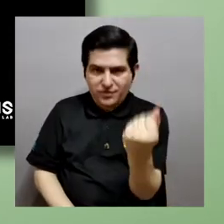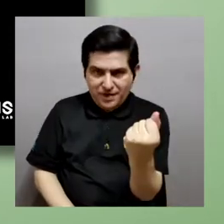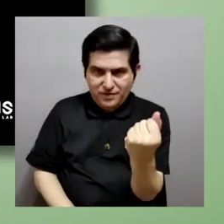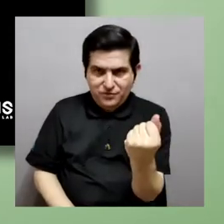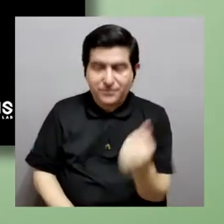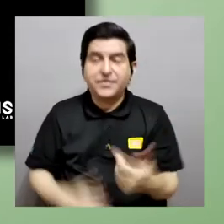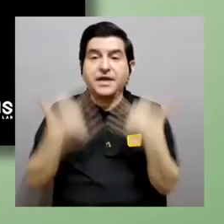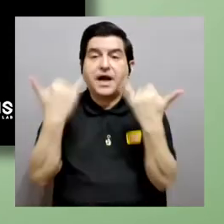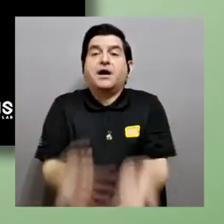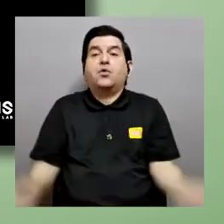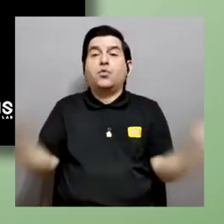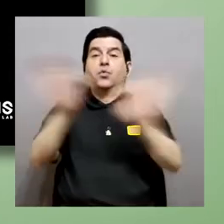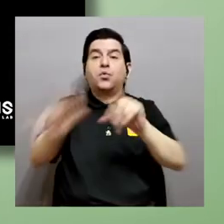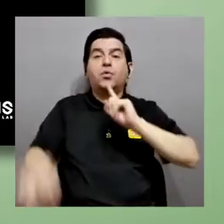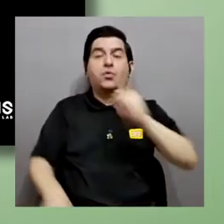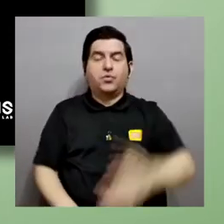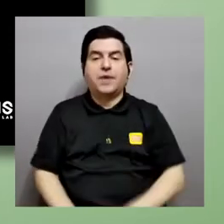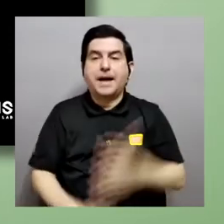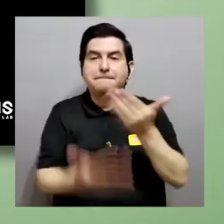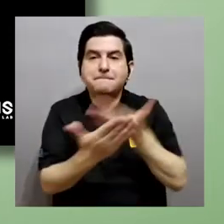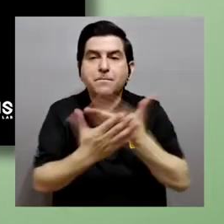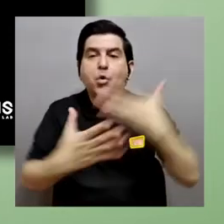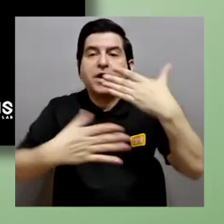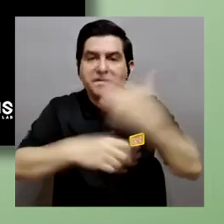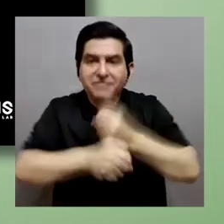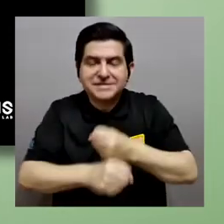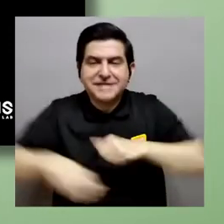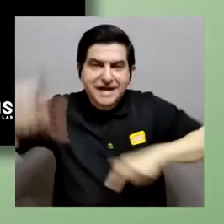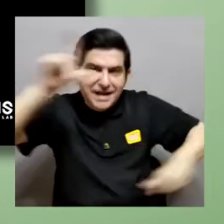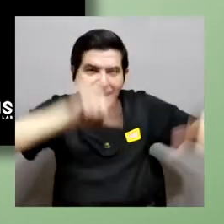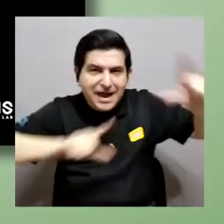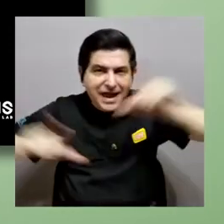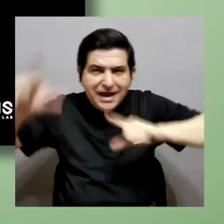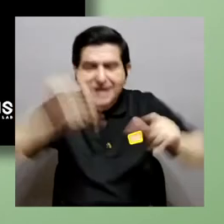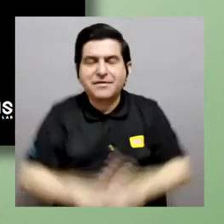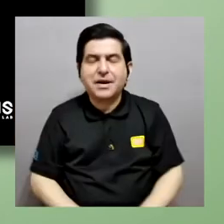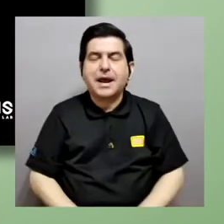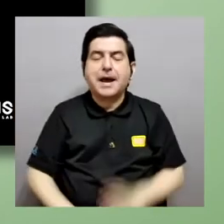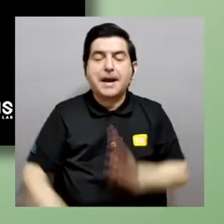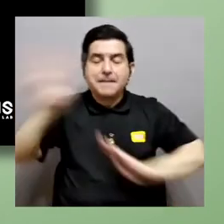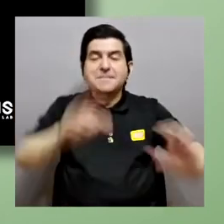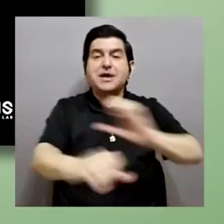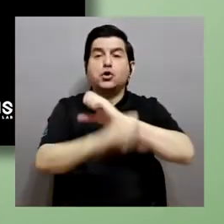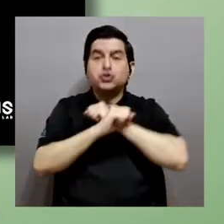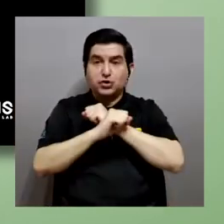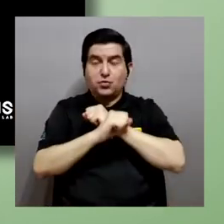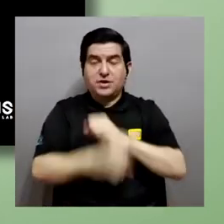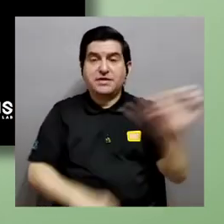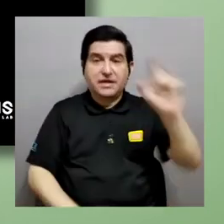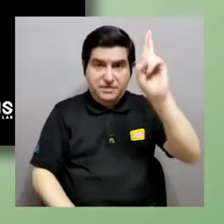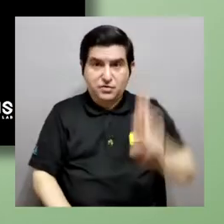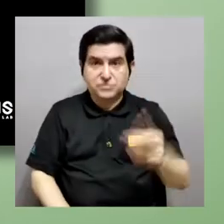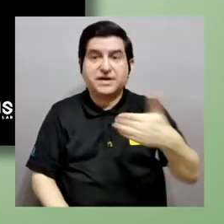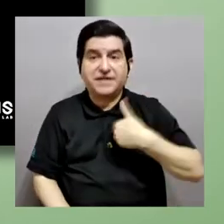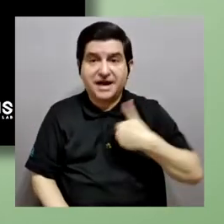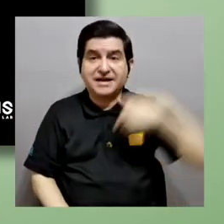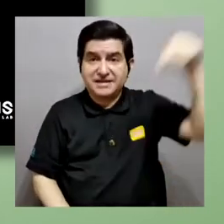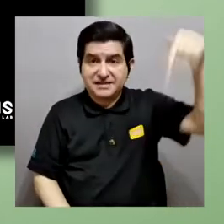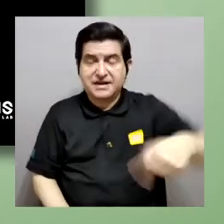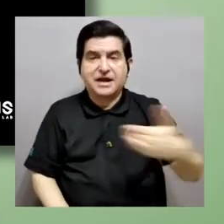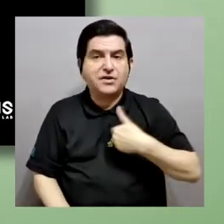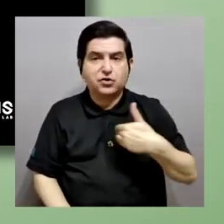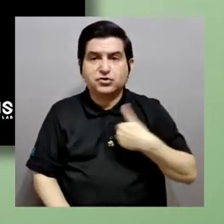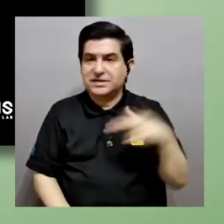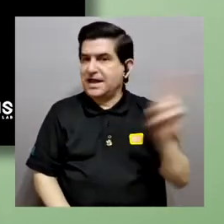recalcar que estas pruebas se hacen en laboratorios de bioseguridad nivel 2 en Costa Rica, que es lo que hay disponible. no se tiene el virus, ¿verdad?